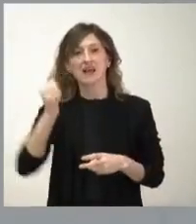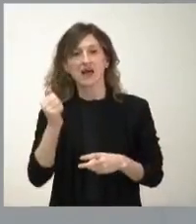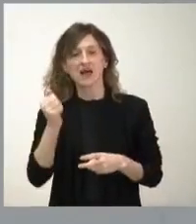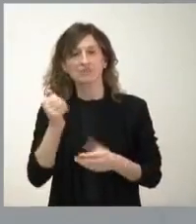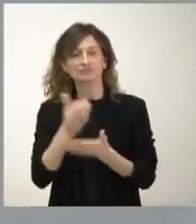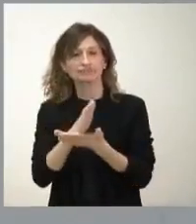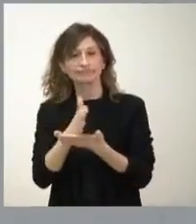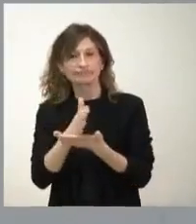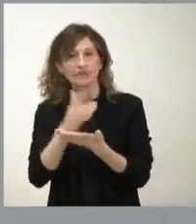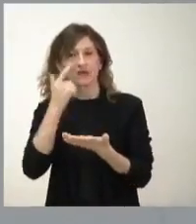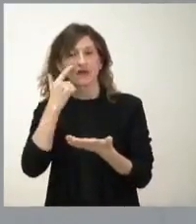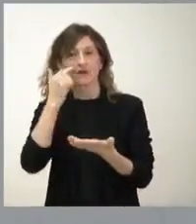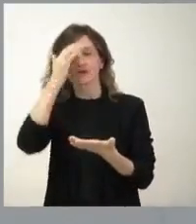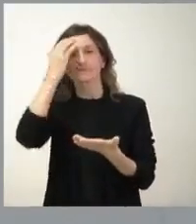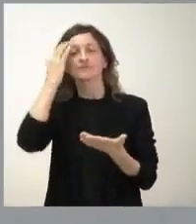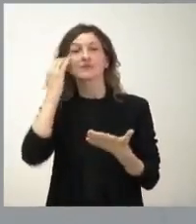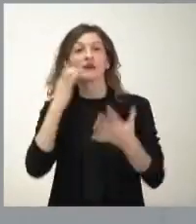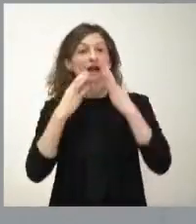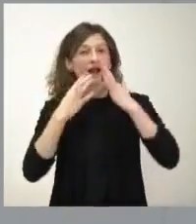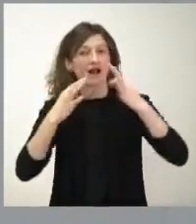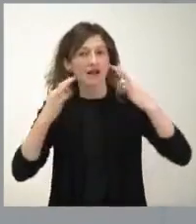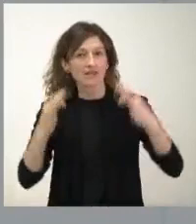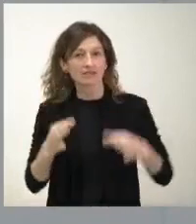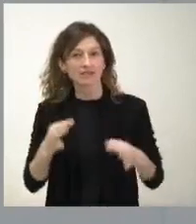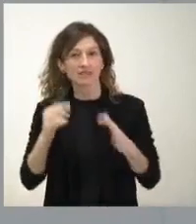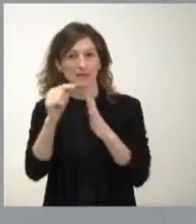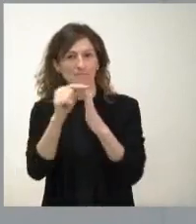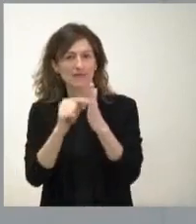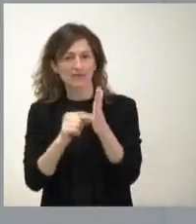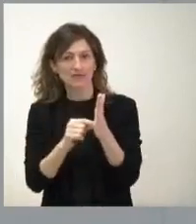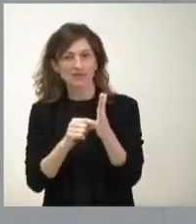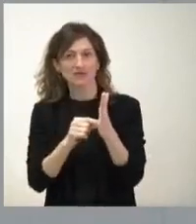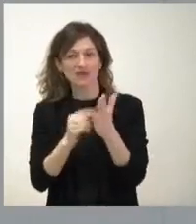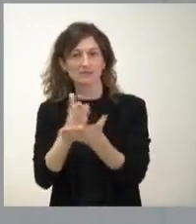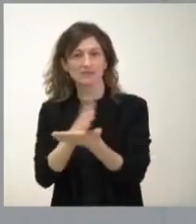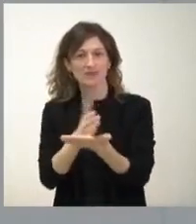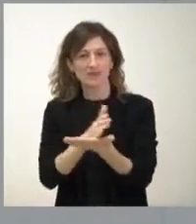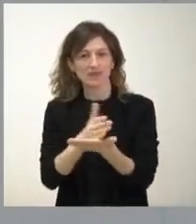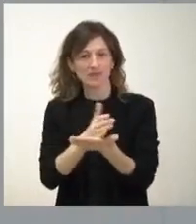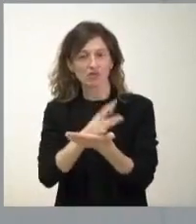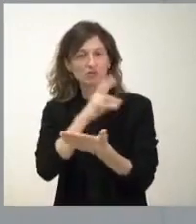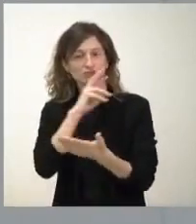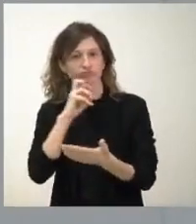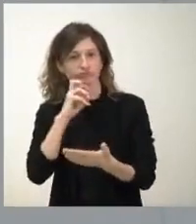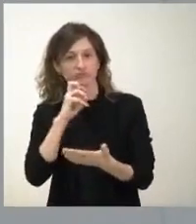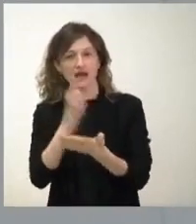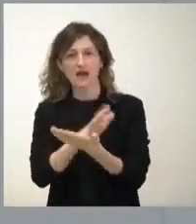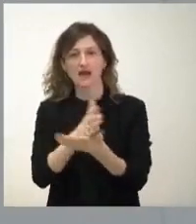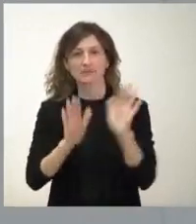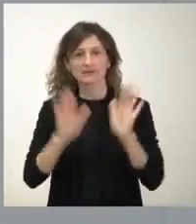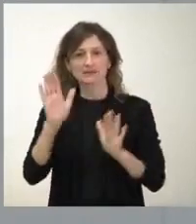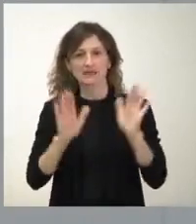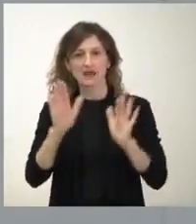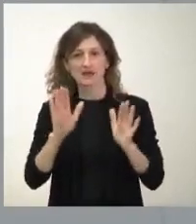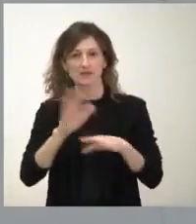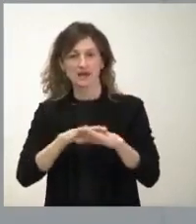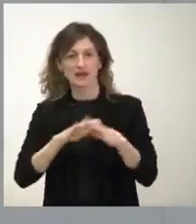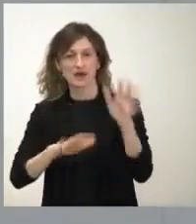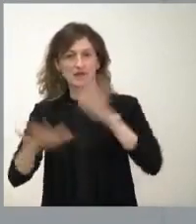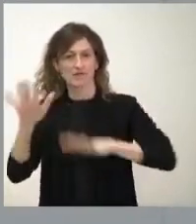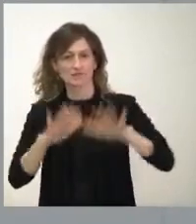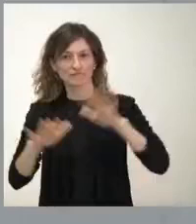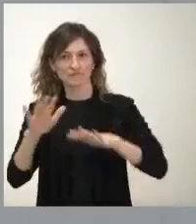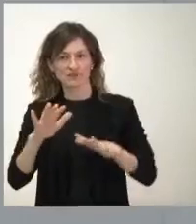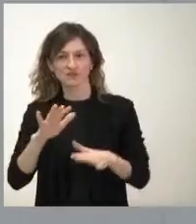caso, queda garantizado, eso sí, todas las medidas de mediación y arbitraje en relación con estos conflictos, como les digo,